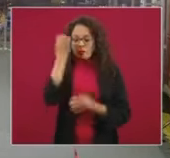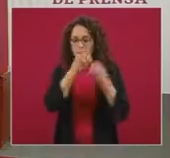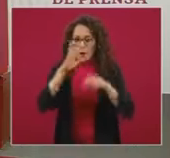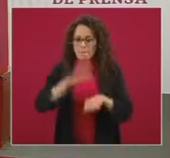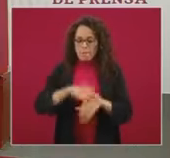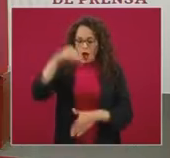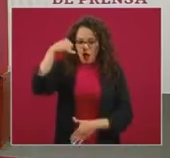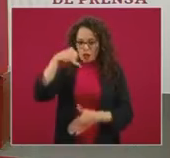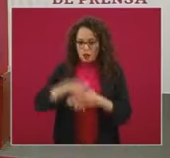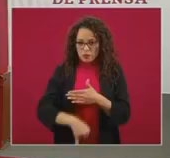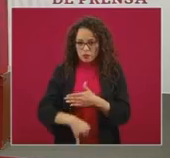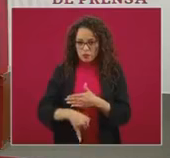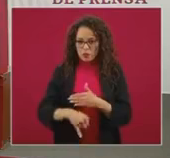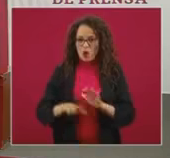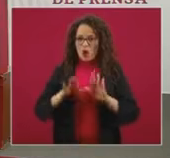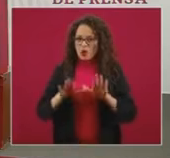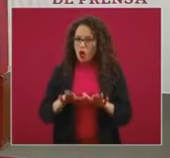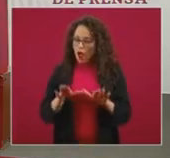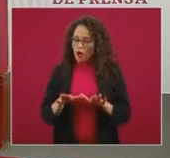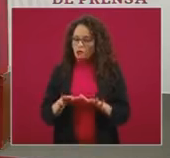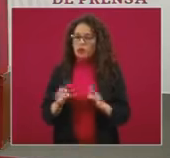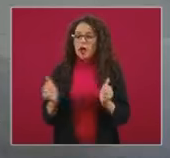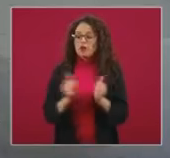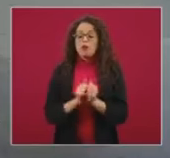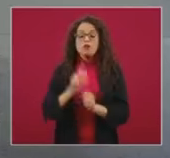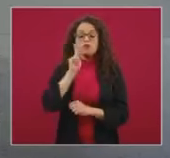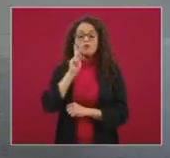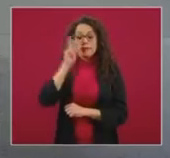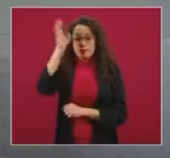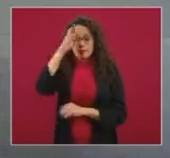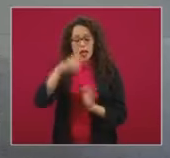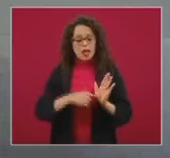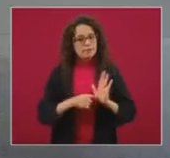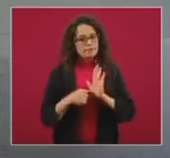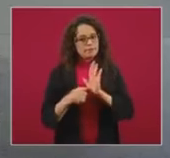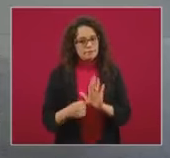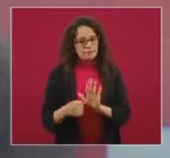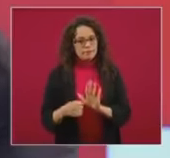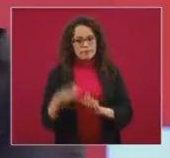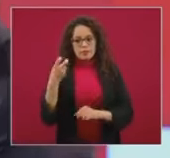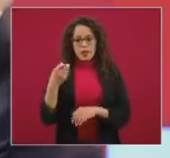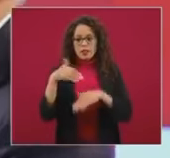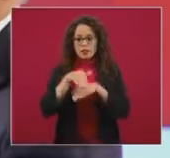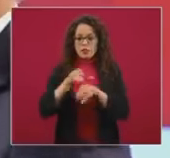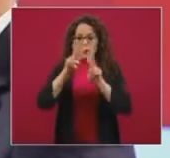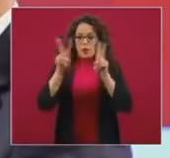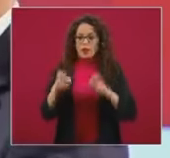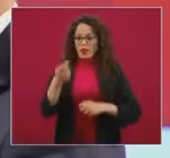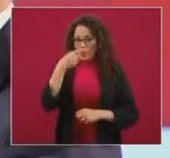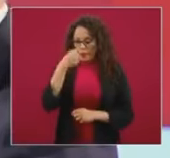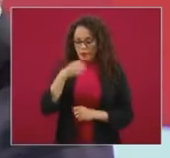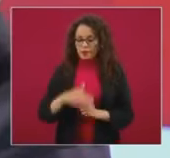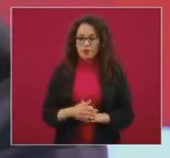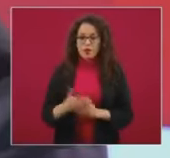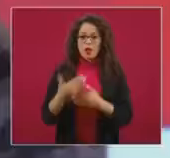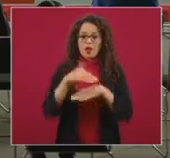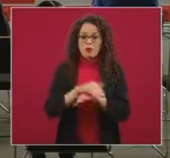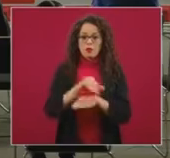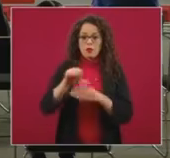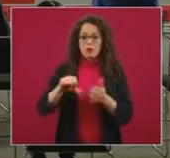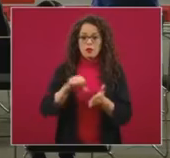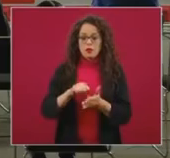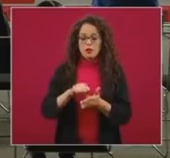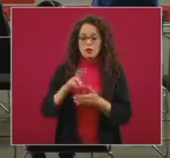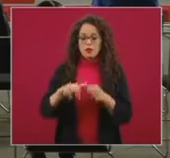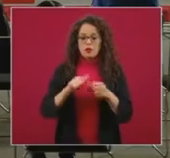detallada, basada en evidencia publicada. Entonces, eso respecto a estos fármacos. Respecto al Centro Nacional de Inteligencia